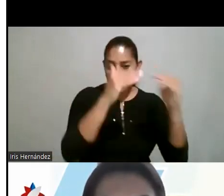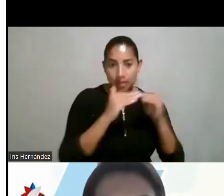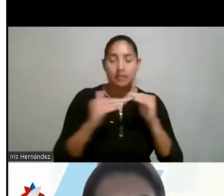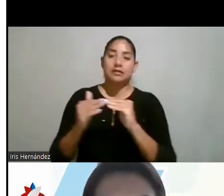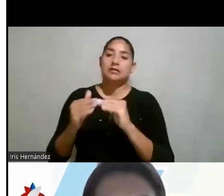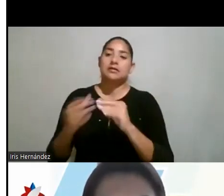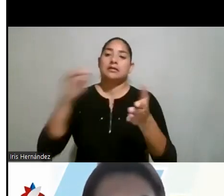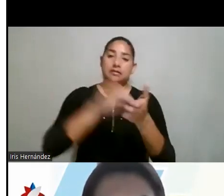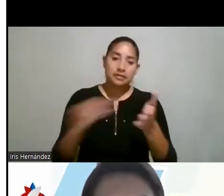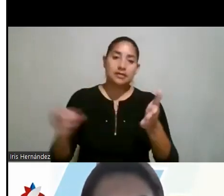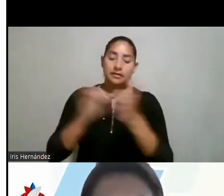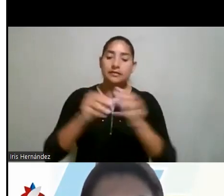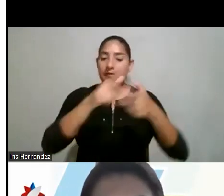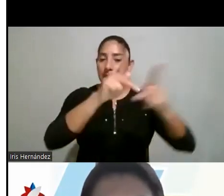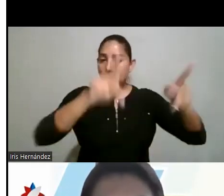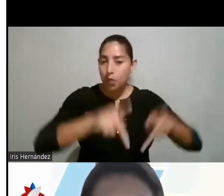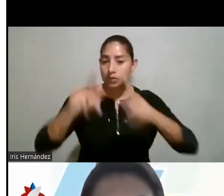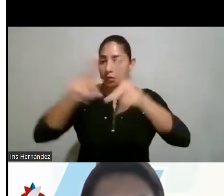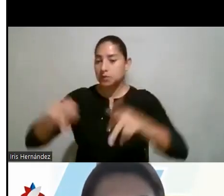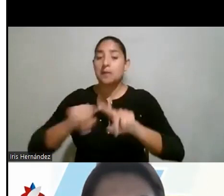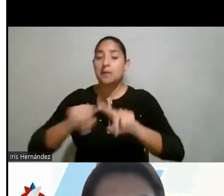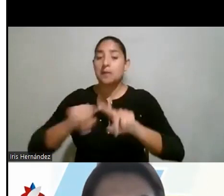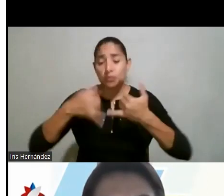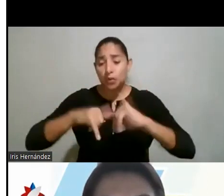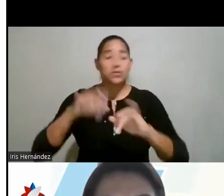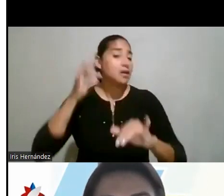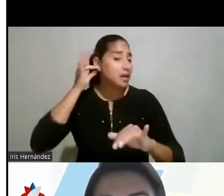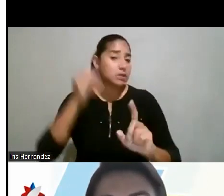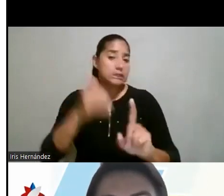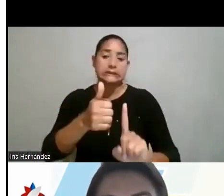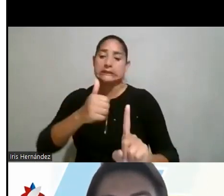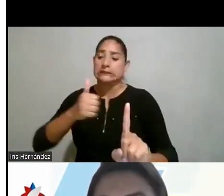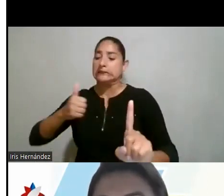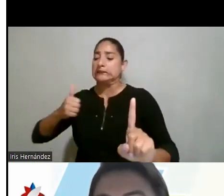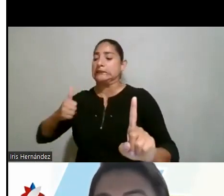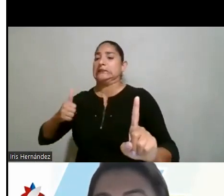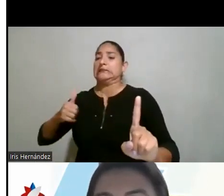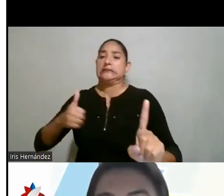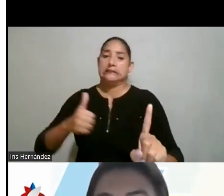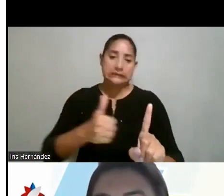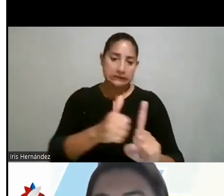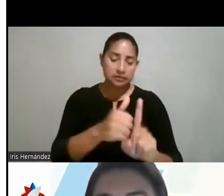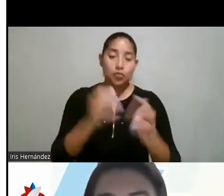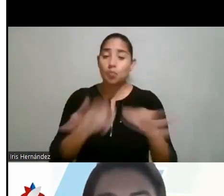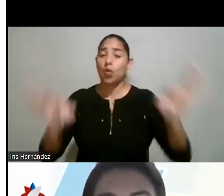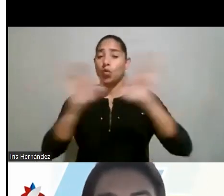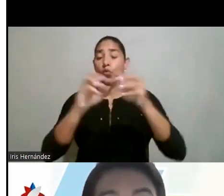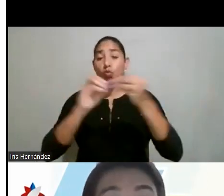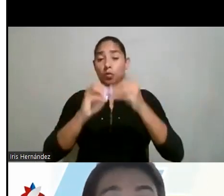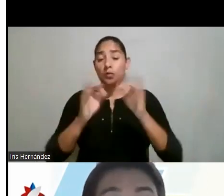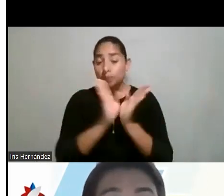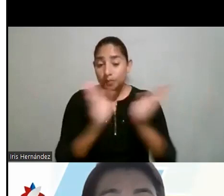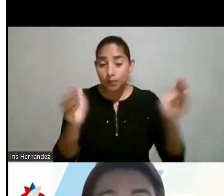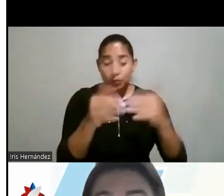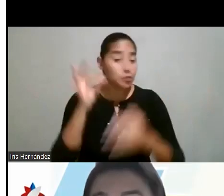ciertos campos, mientras que las mujeres todavía tenemos lo que llamamos el bono de género. O hay una cantidad importante de la población femenina